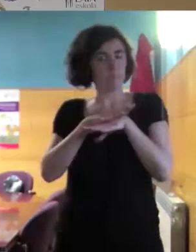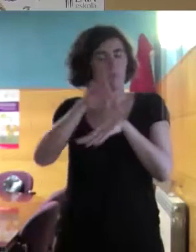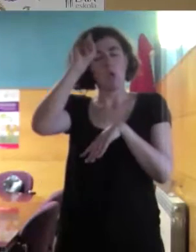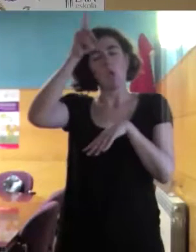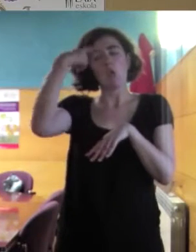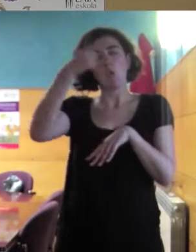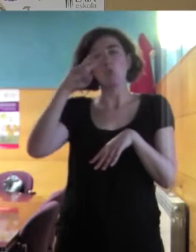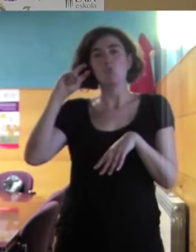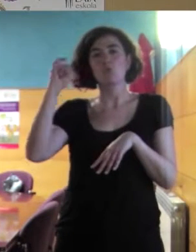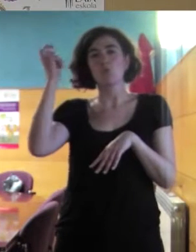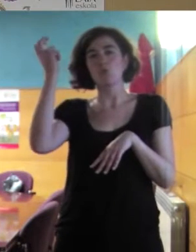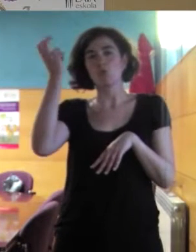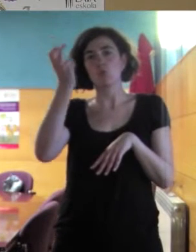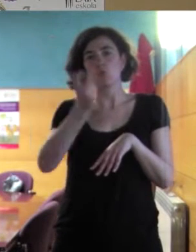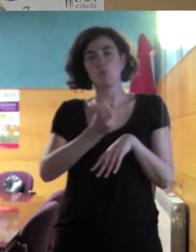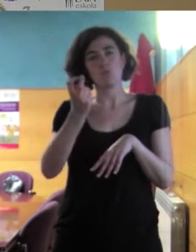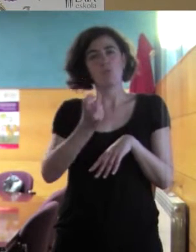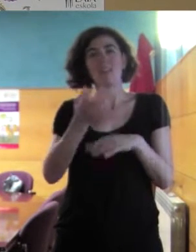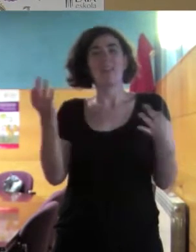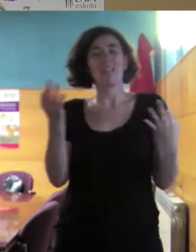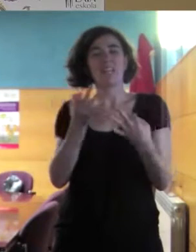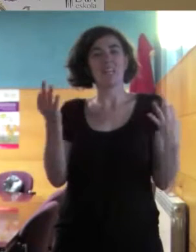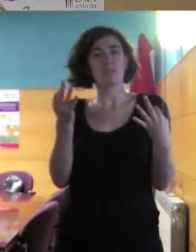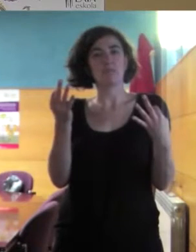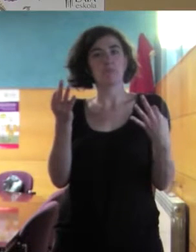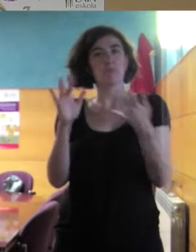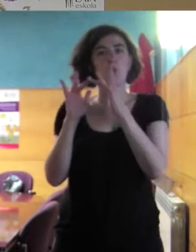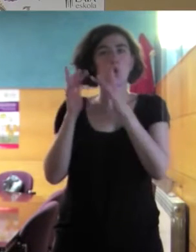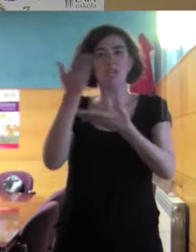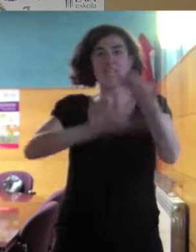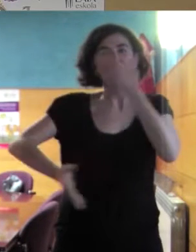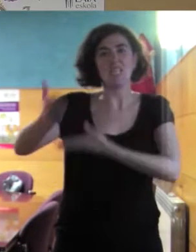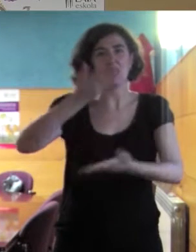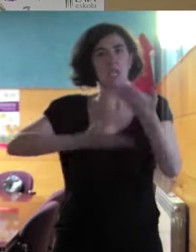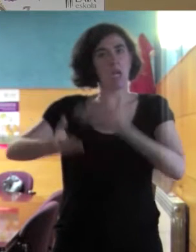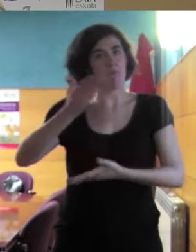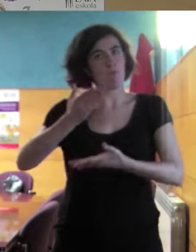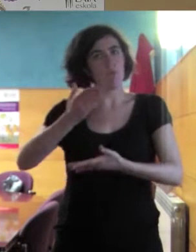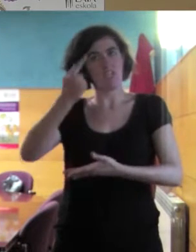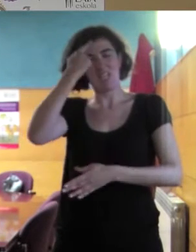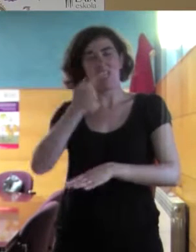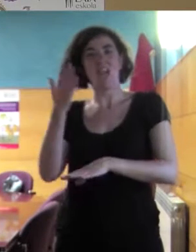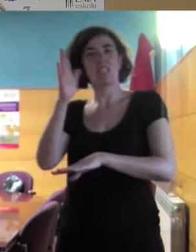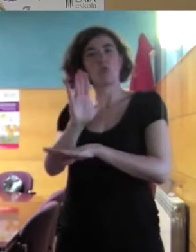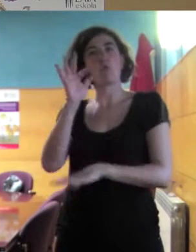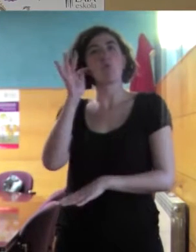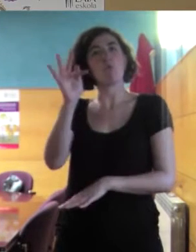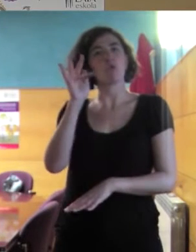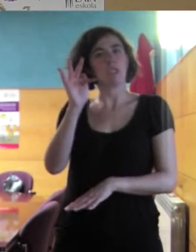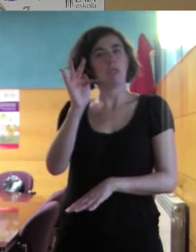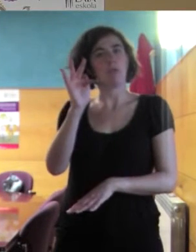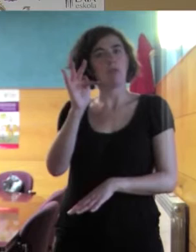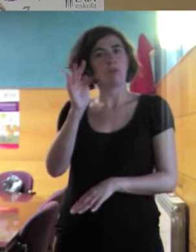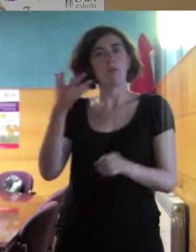una situación de intercambio y de actitud positiva entre personas que proceden de diferentes países